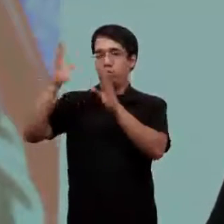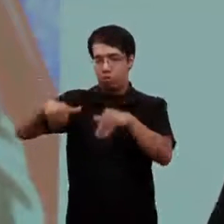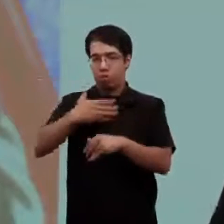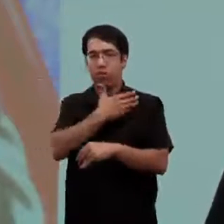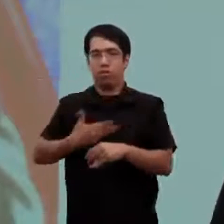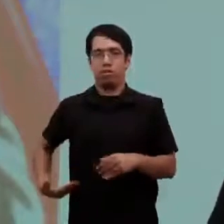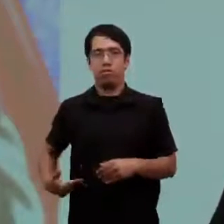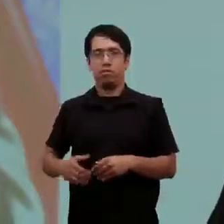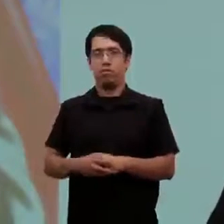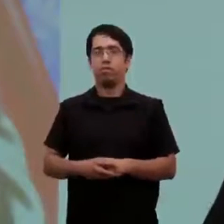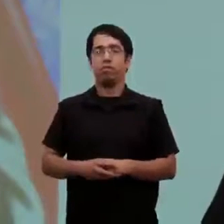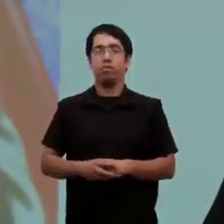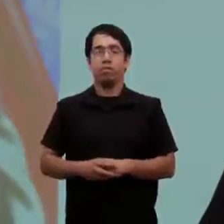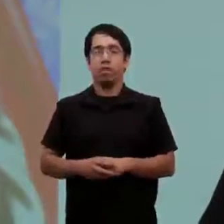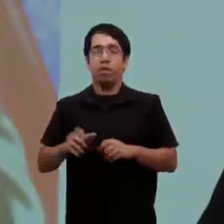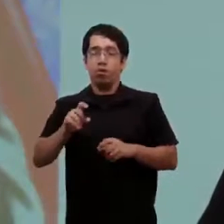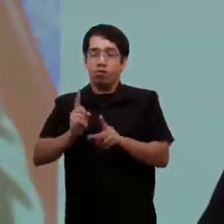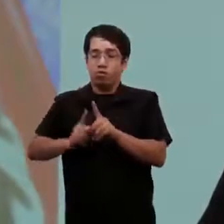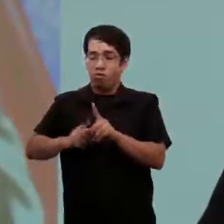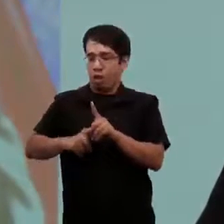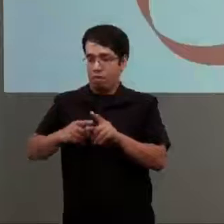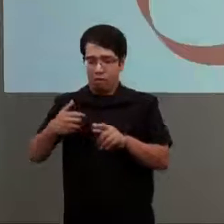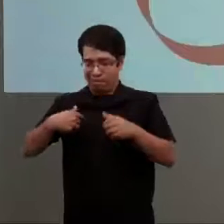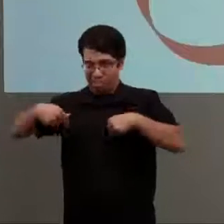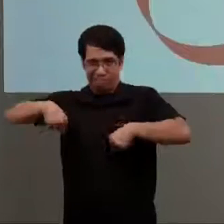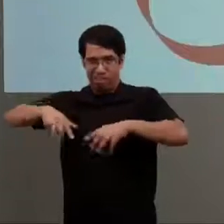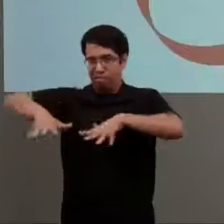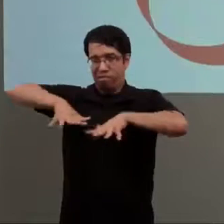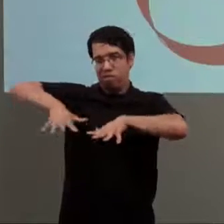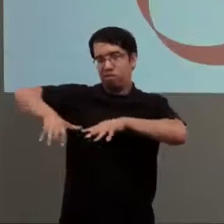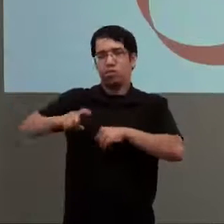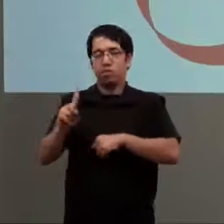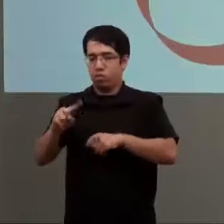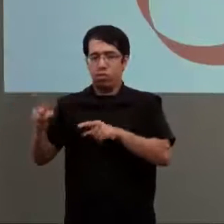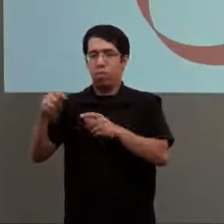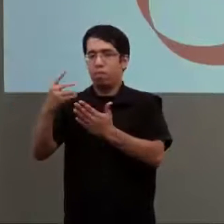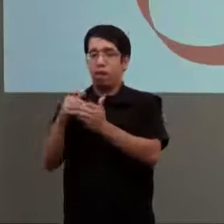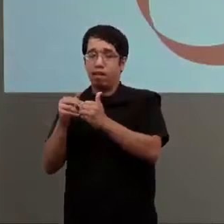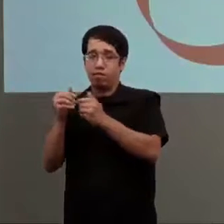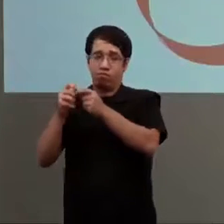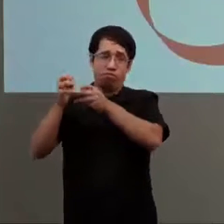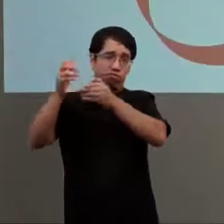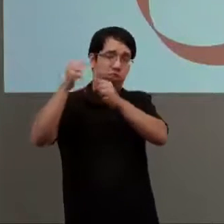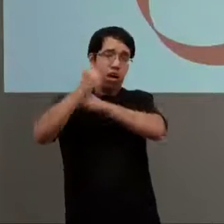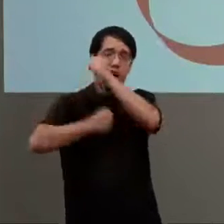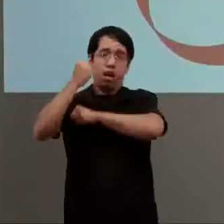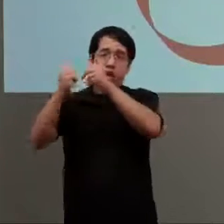gobierno o de esta administración, sino que es un plan a largo plazo que está